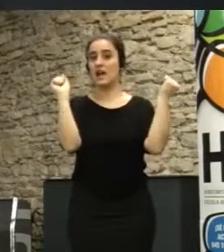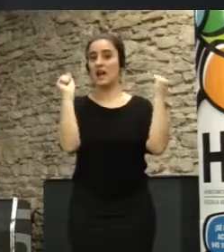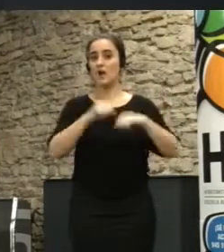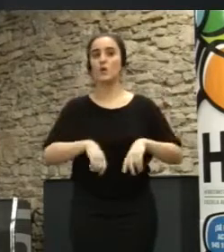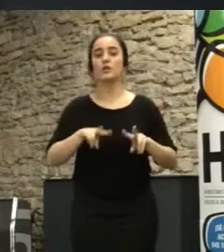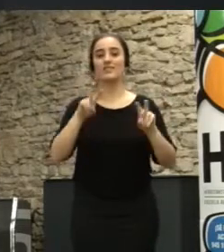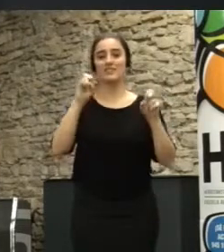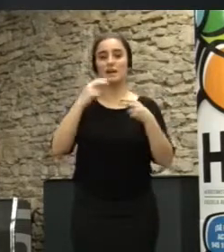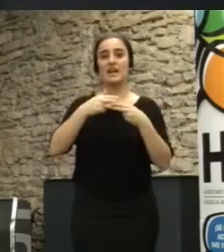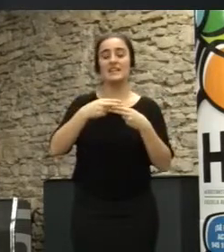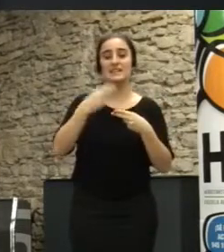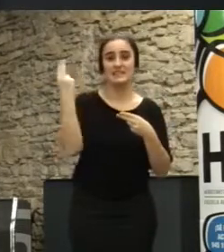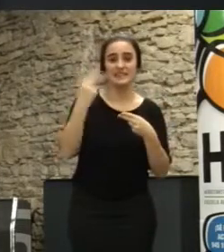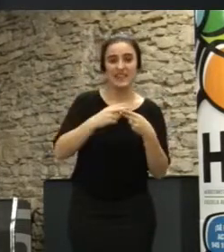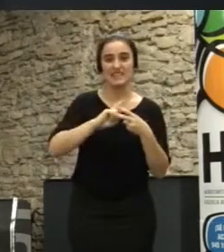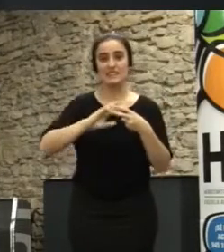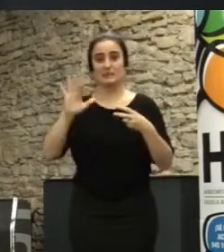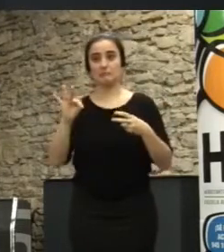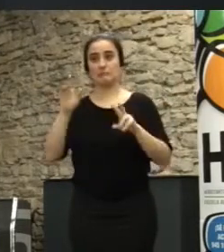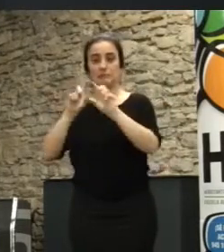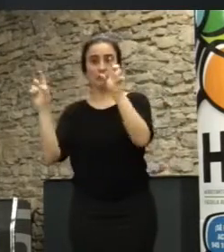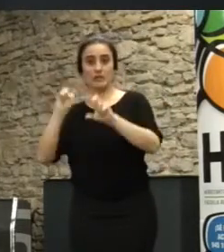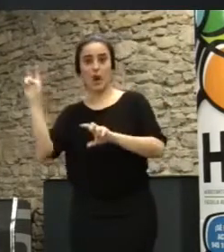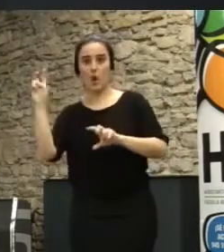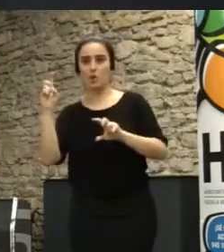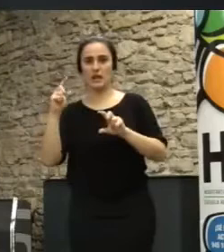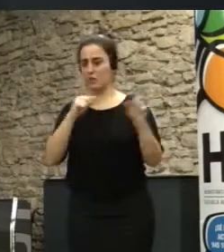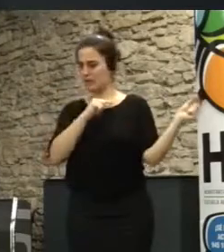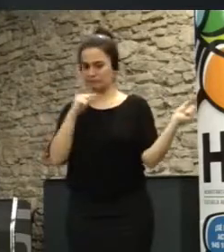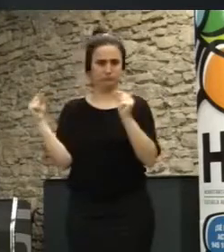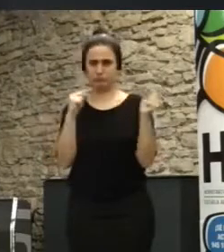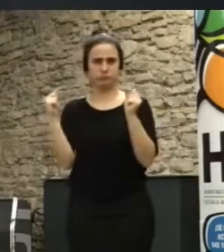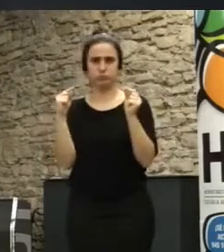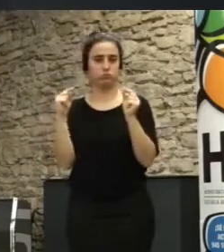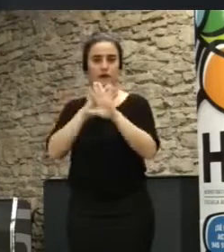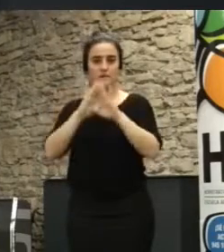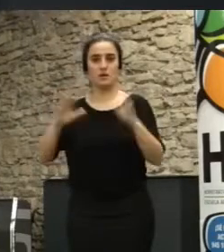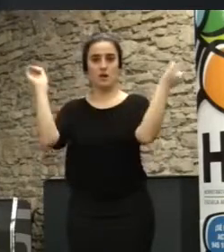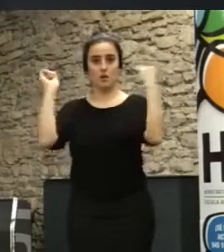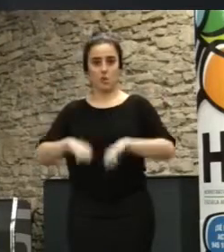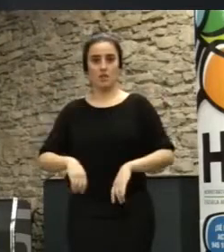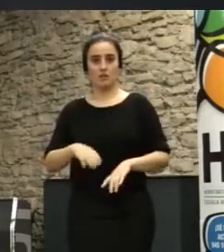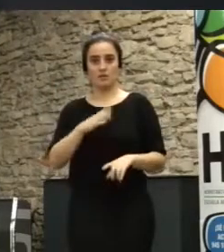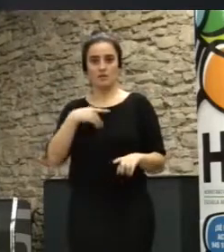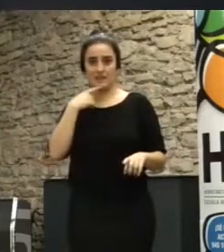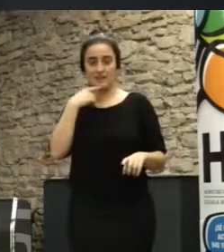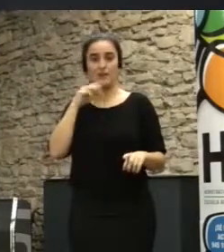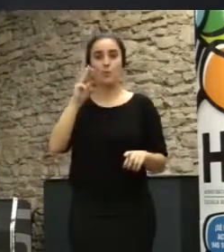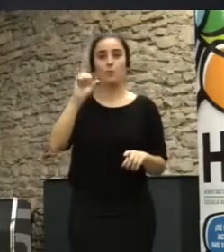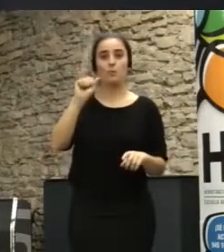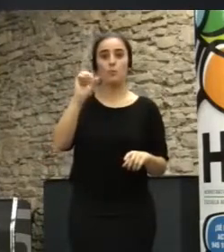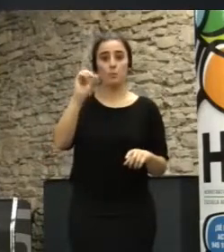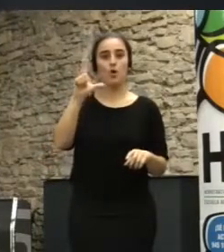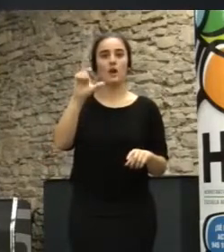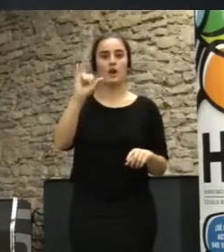Taiwán que se querían matar. Entonces, gracias a V Taiwán y a Polis tuvieron un proceso de